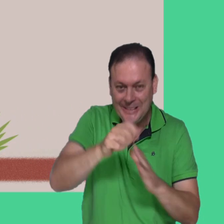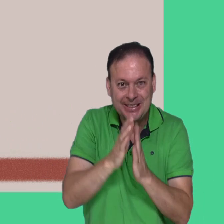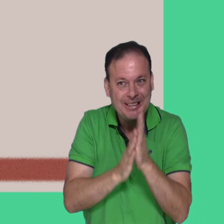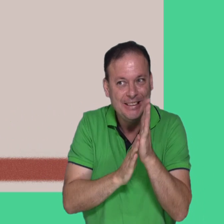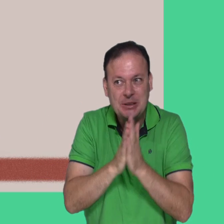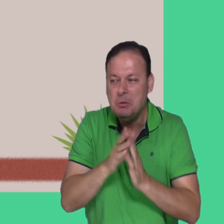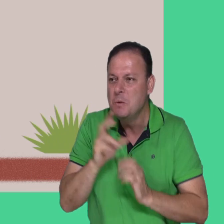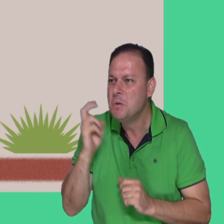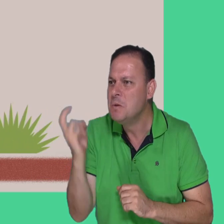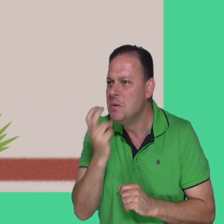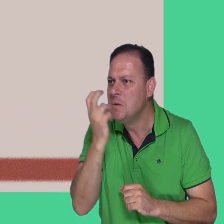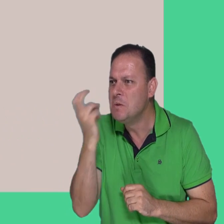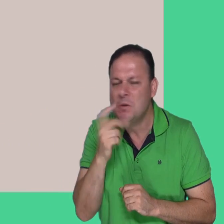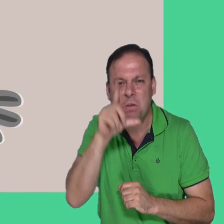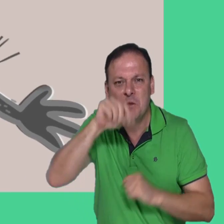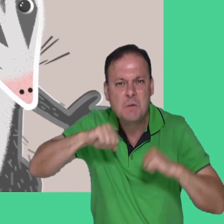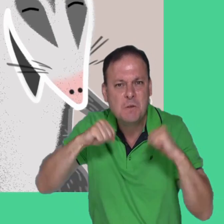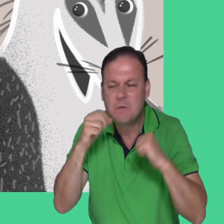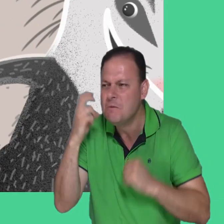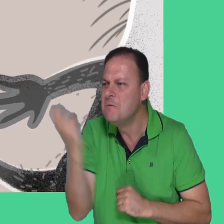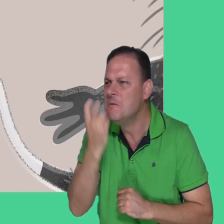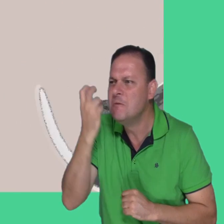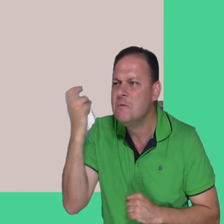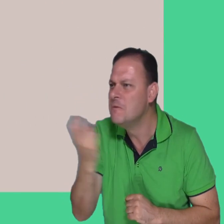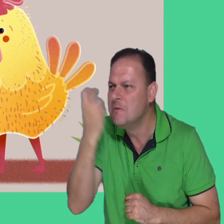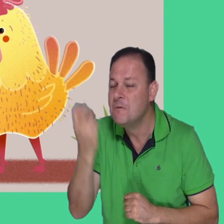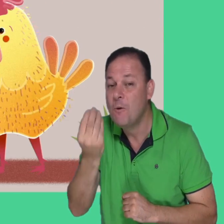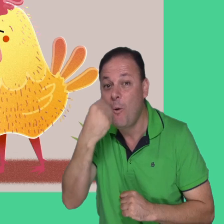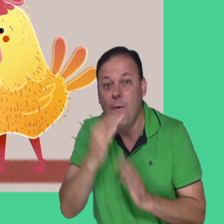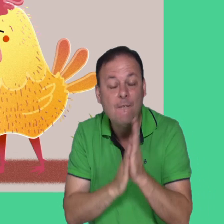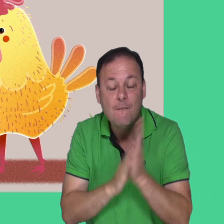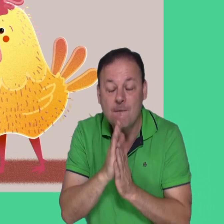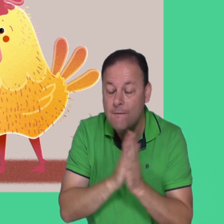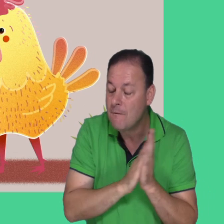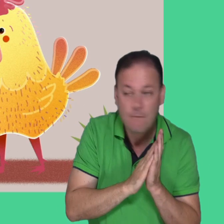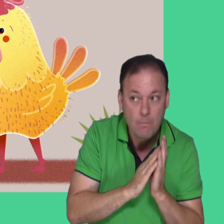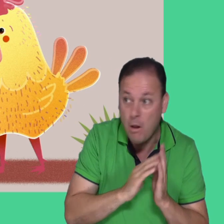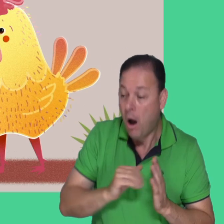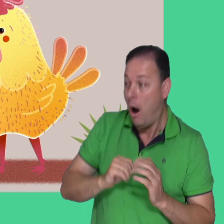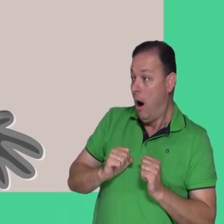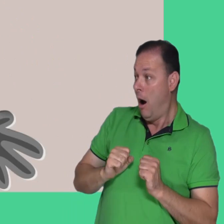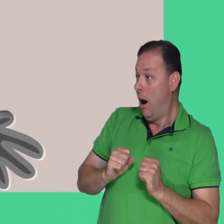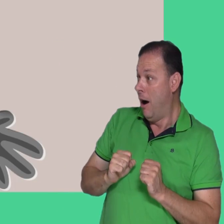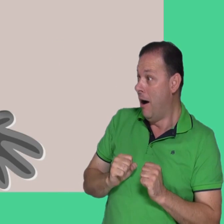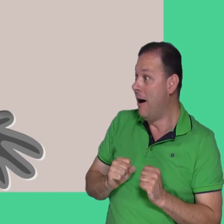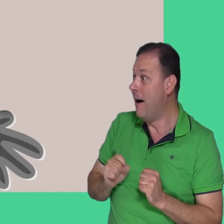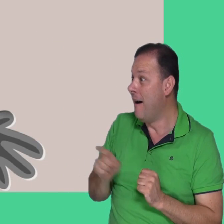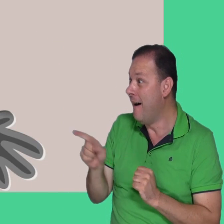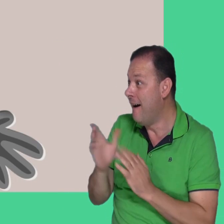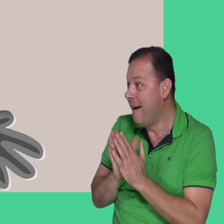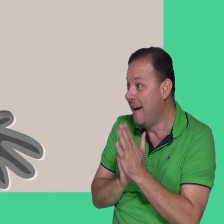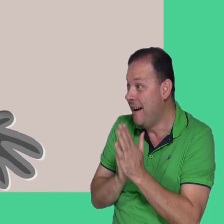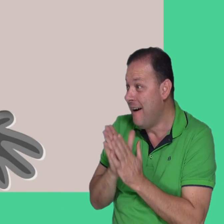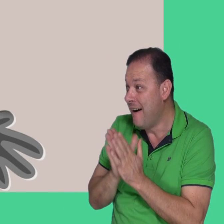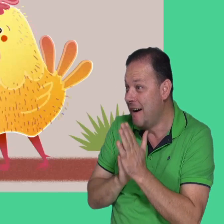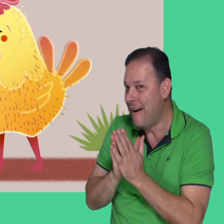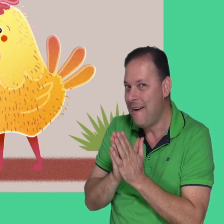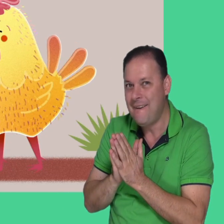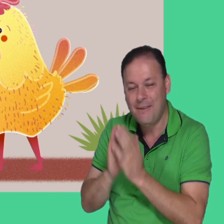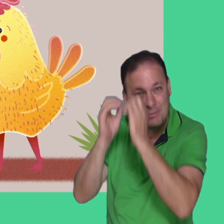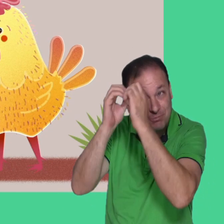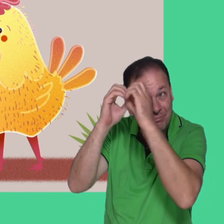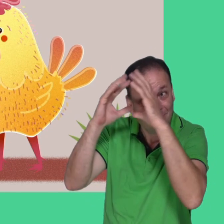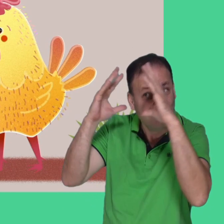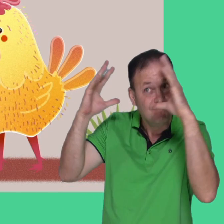a buscar una rica gallina para comer. ¡Hasta que por fin encontró una gallina! Mucuné pensó,